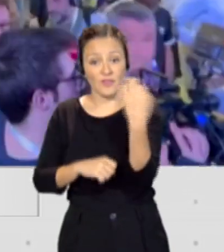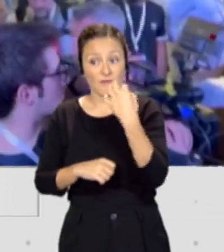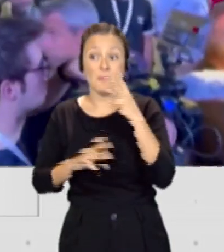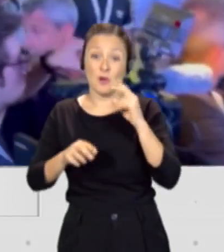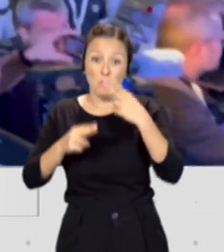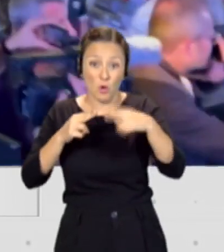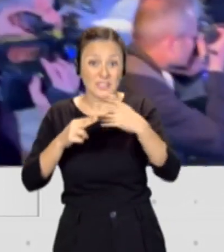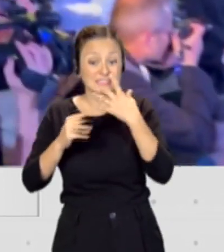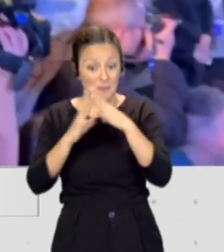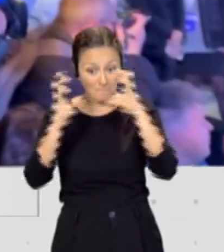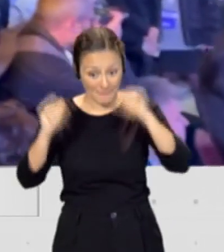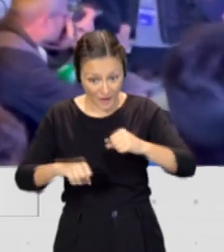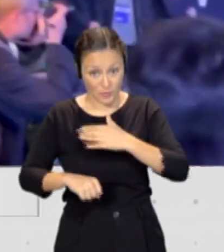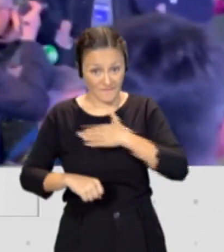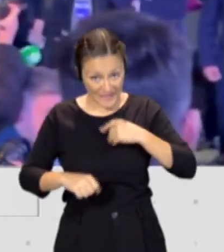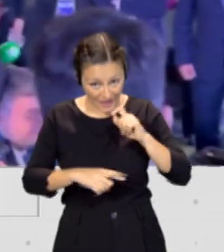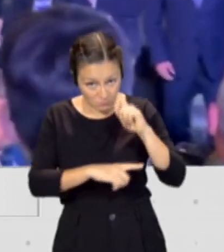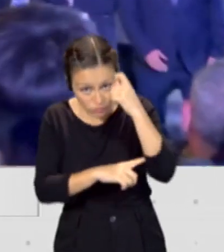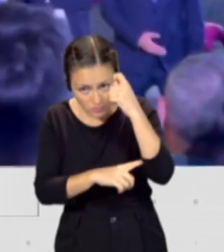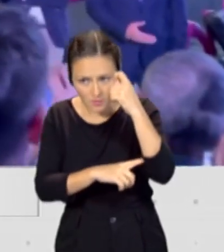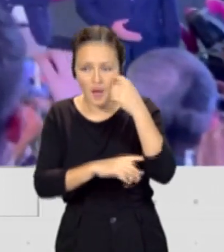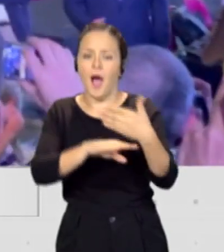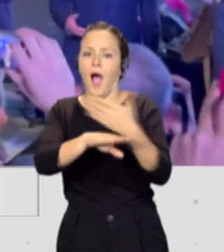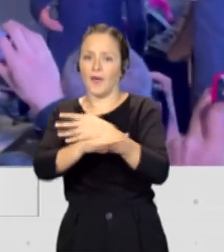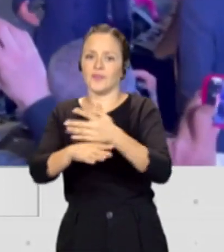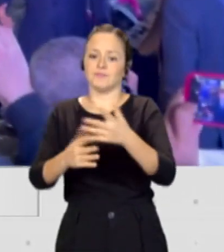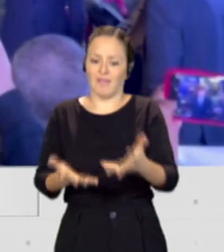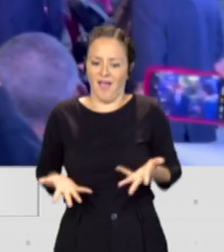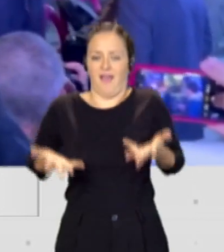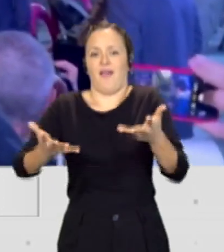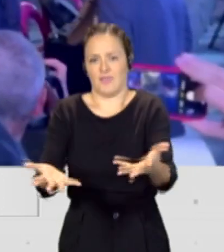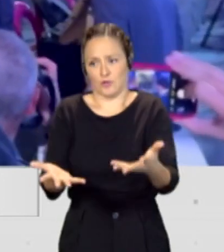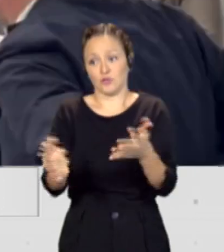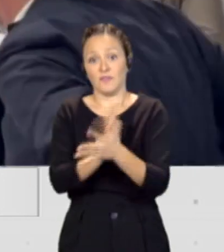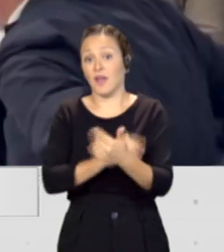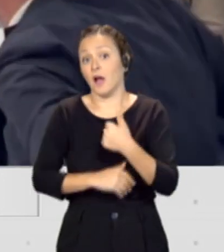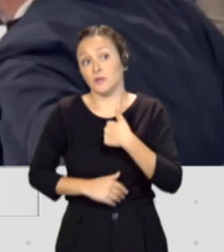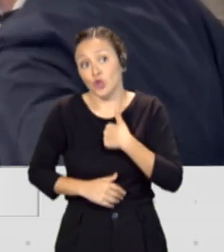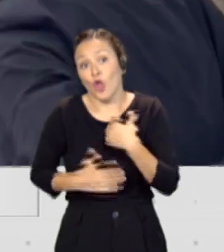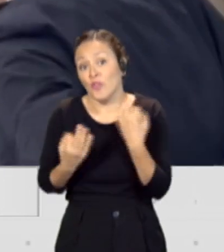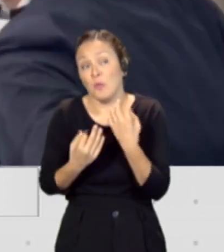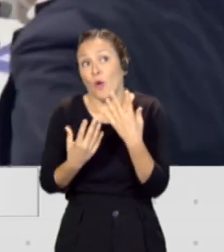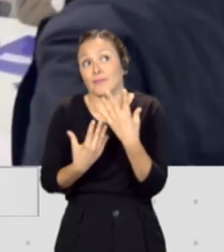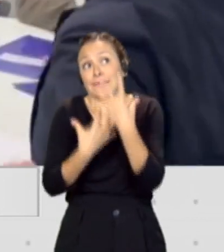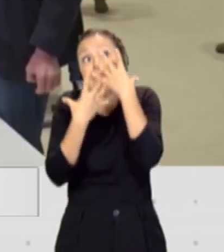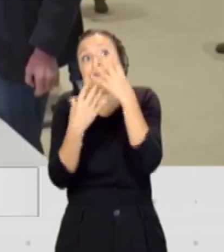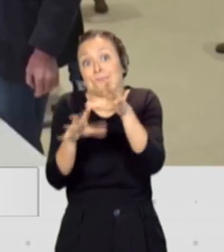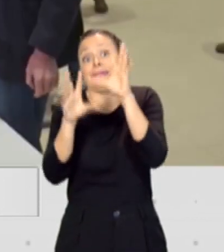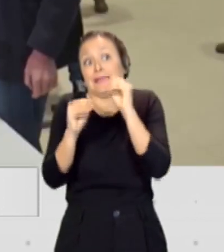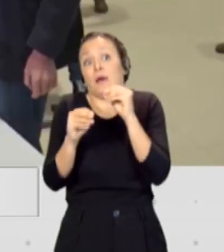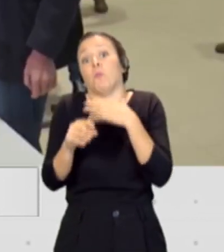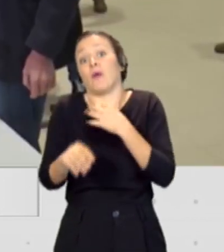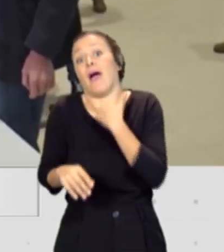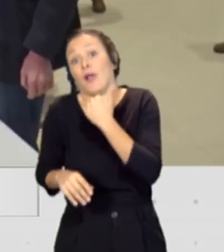llegar a pactos y a negociar, hay que ir con una predisposición que es la de ir a perder algo. Les toca al independentismo